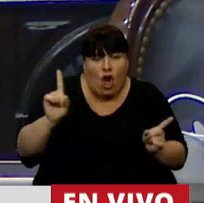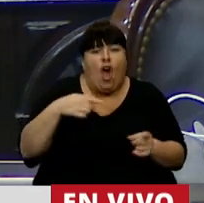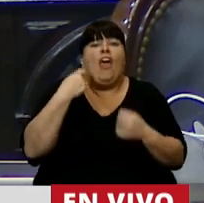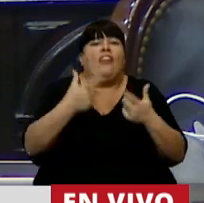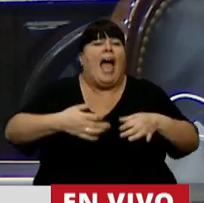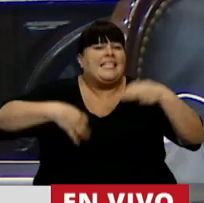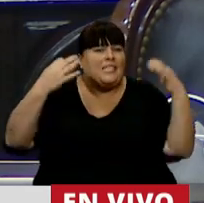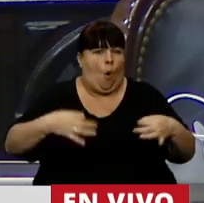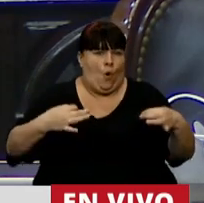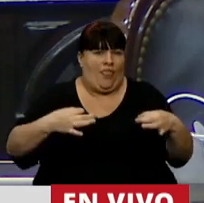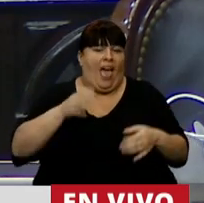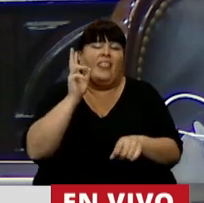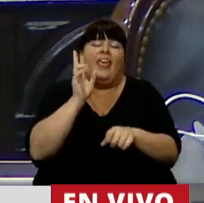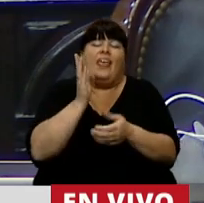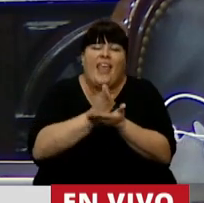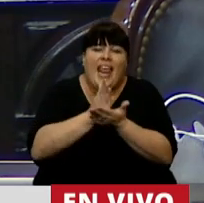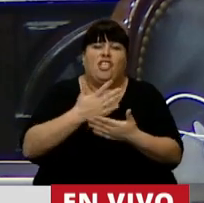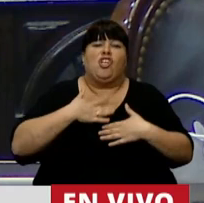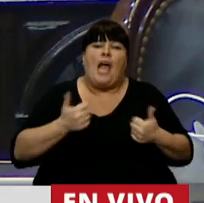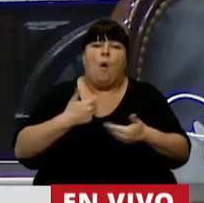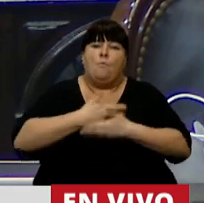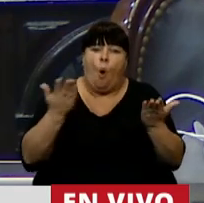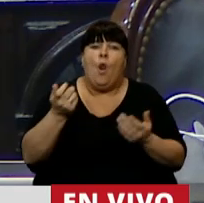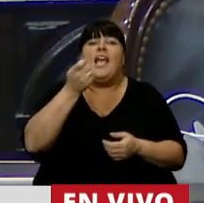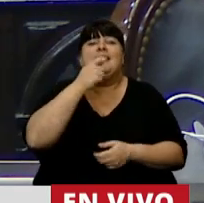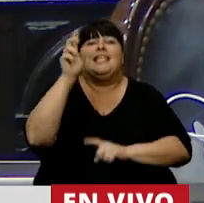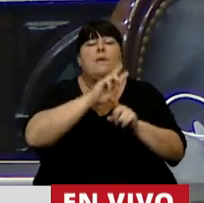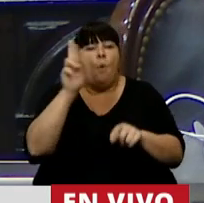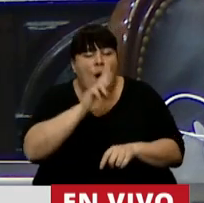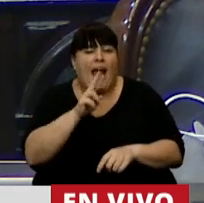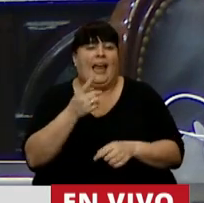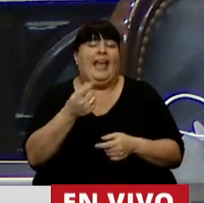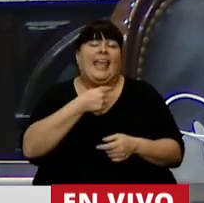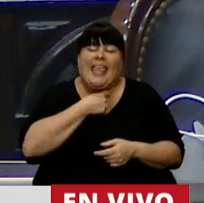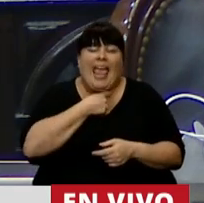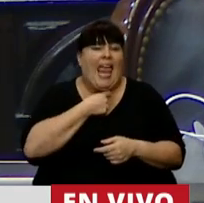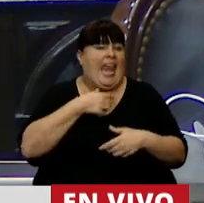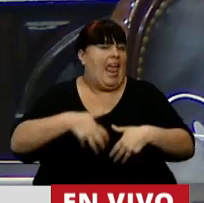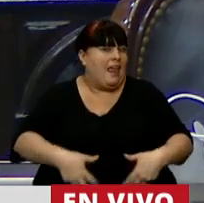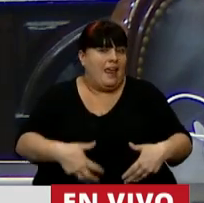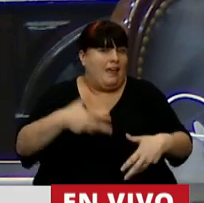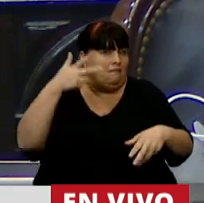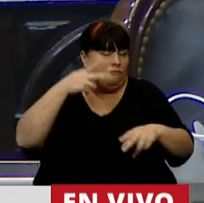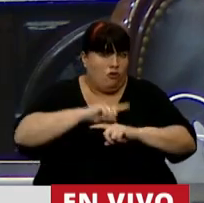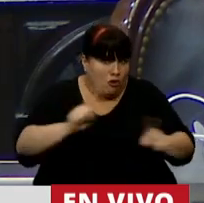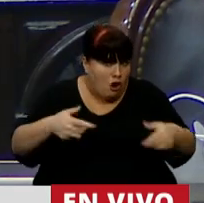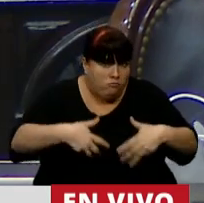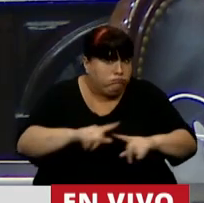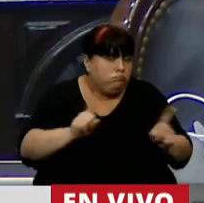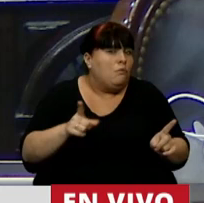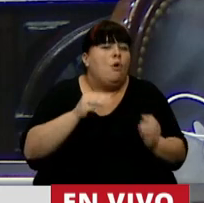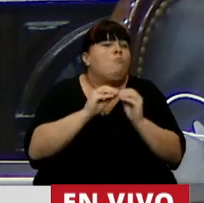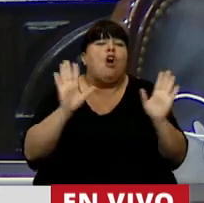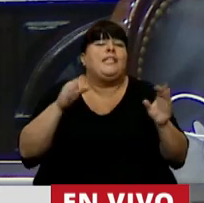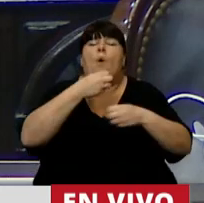garantiza el derecho a la salud pública de aquellas mujeres que quieren interrumpir voluntariamente su embarazo por el